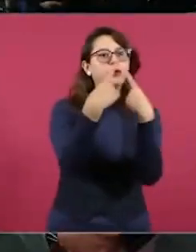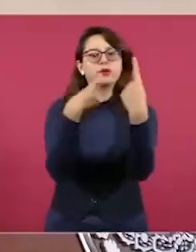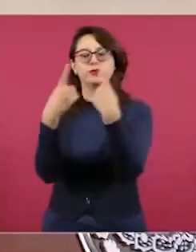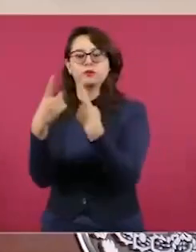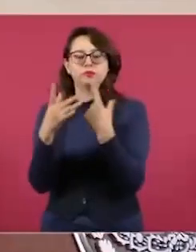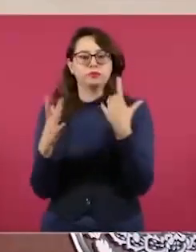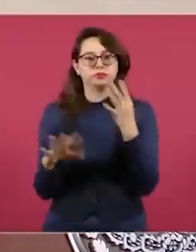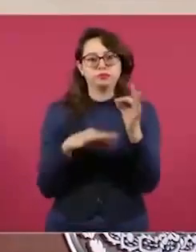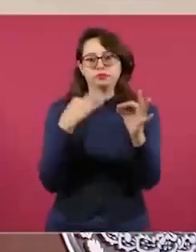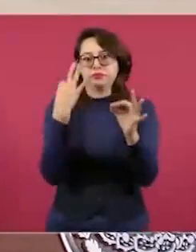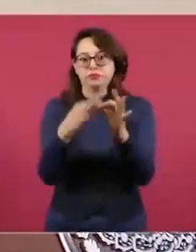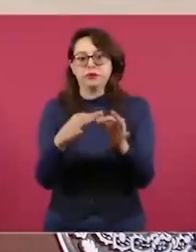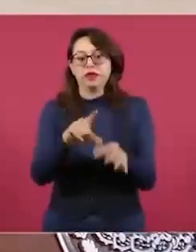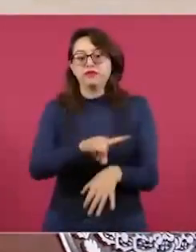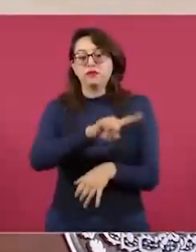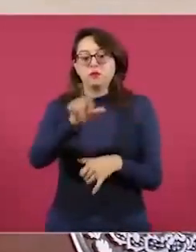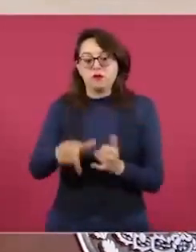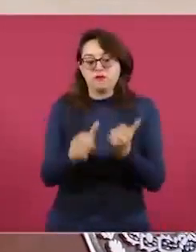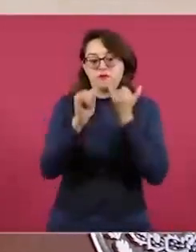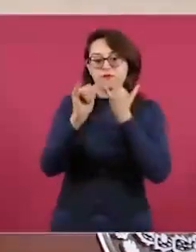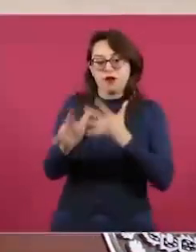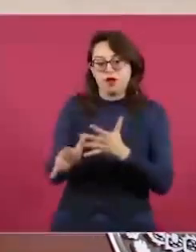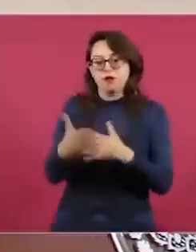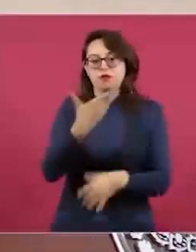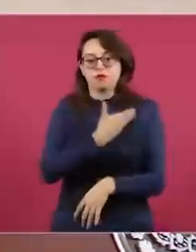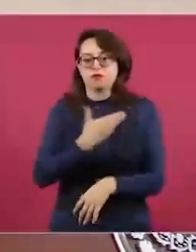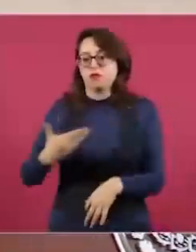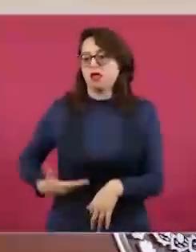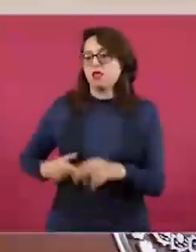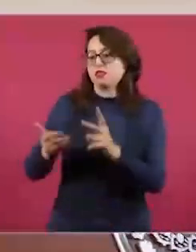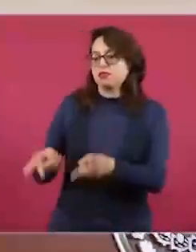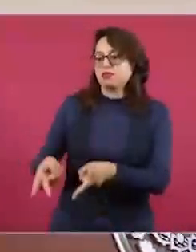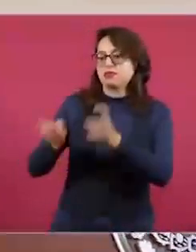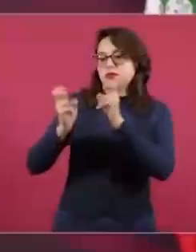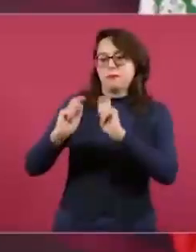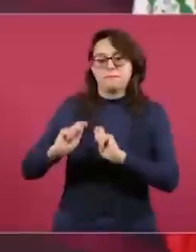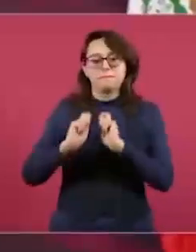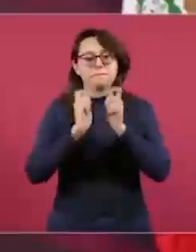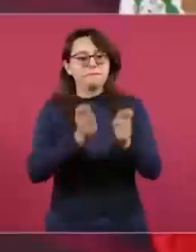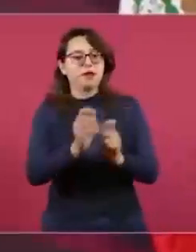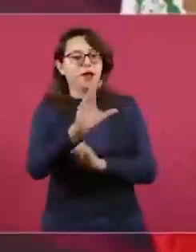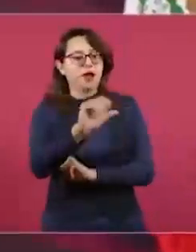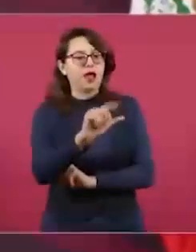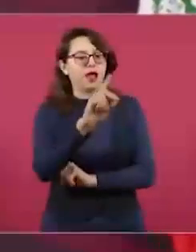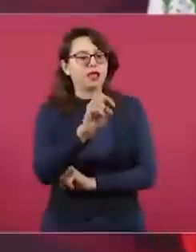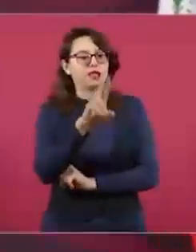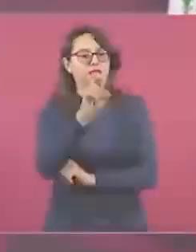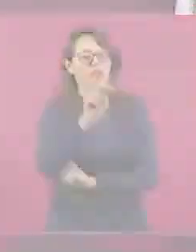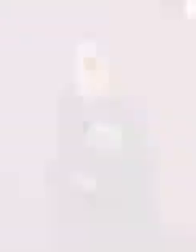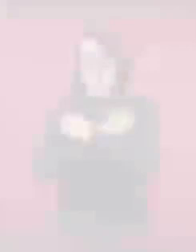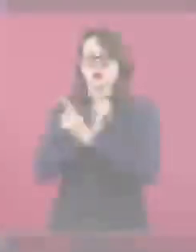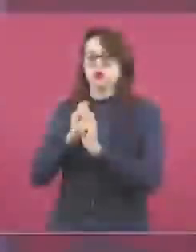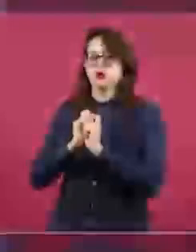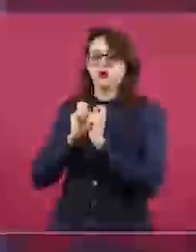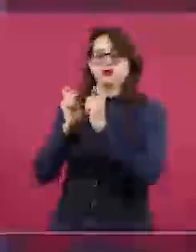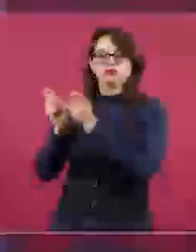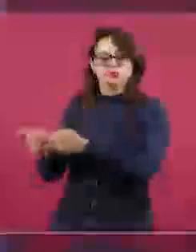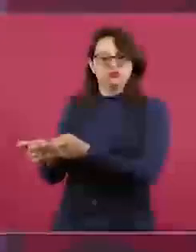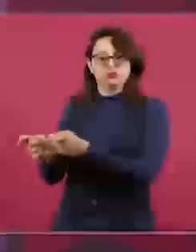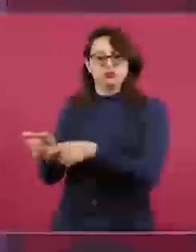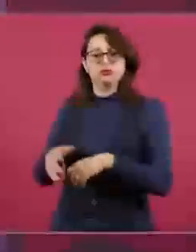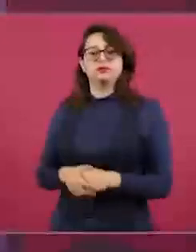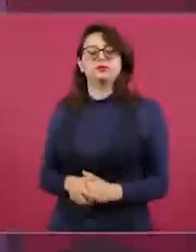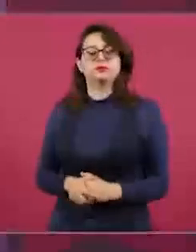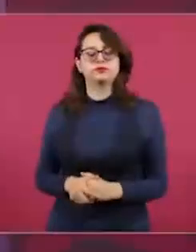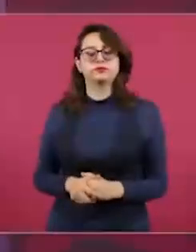entregado a la maestra prácticamente la Secretaría de Educación Pública. Le